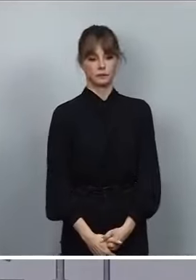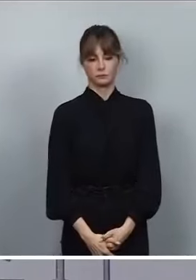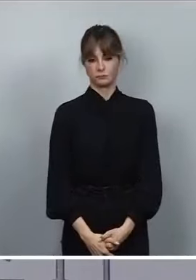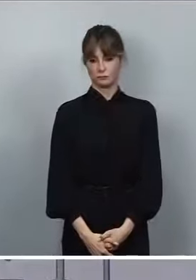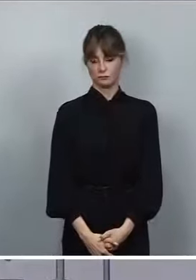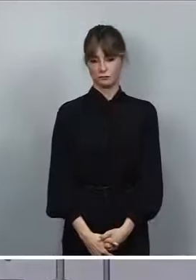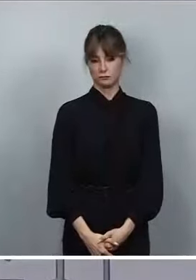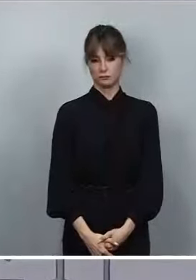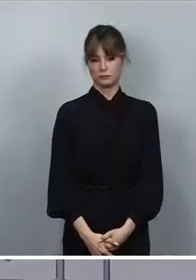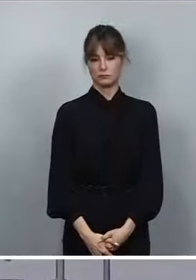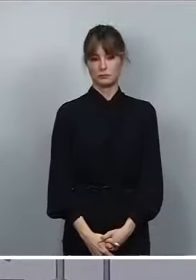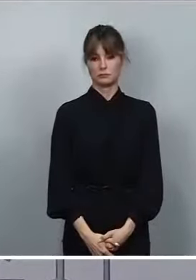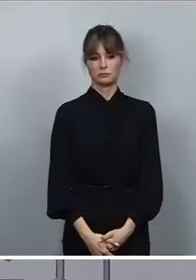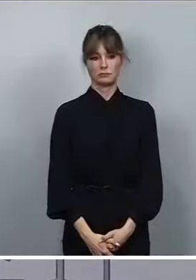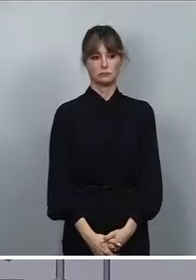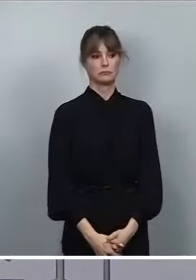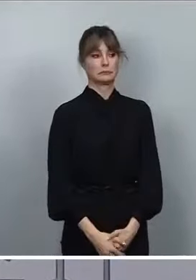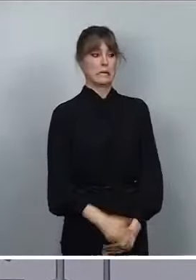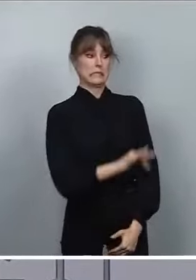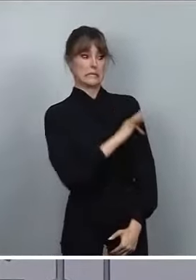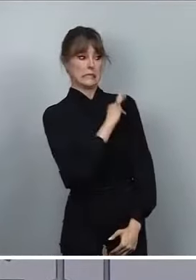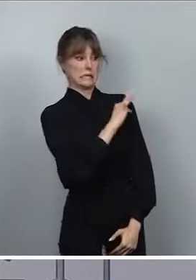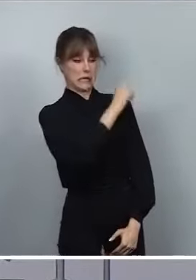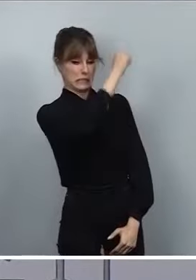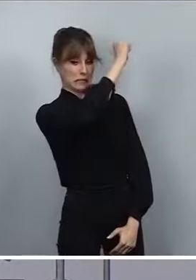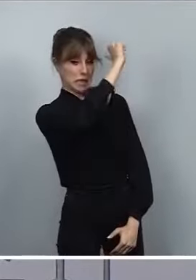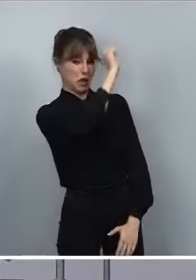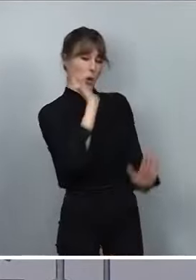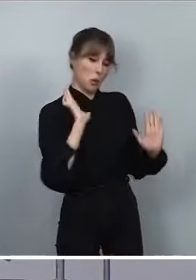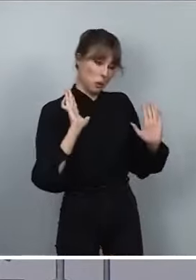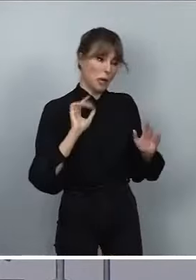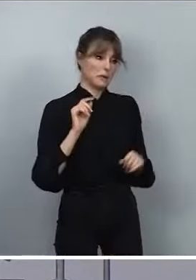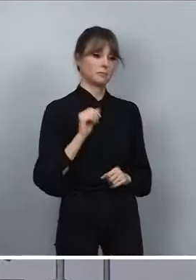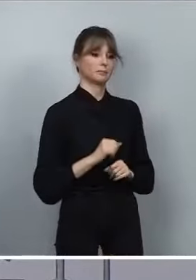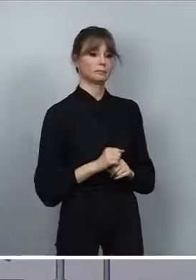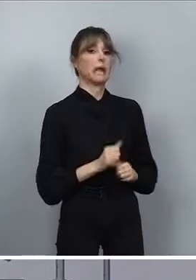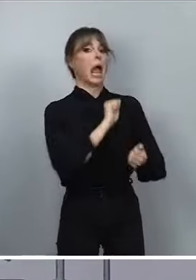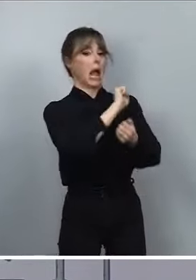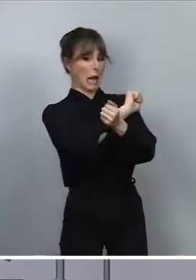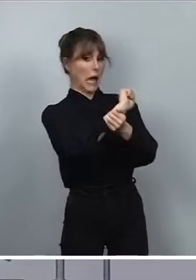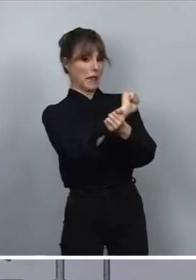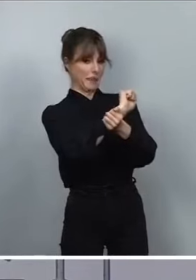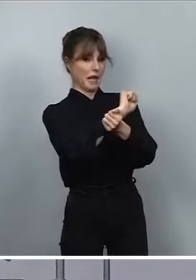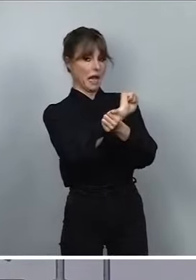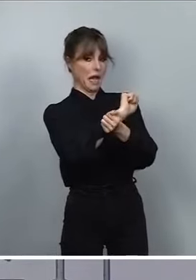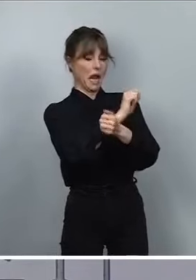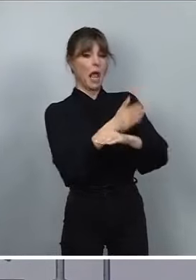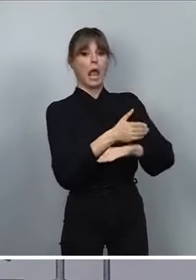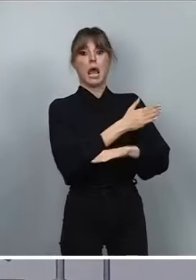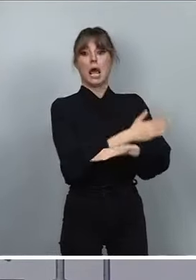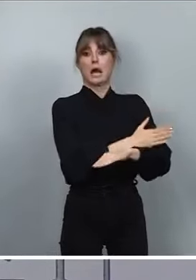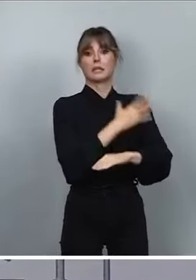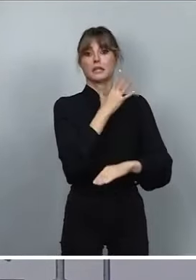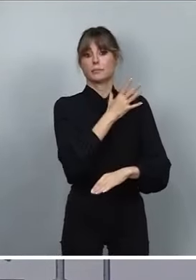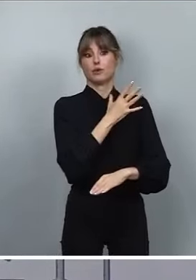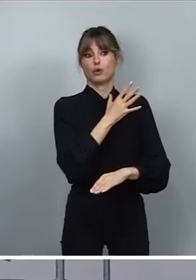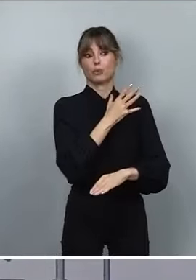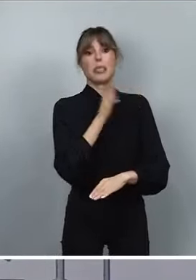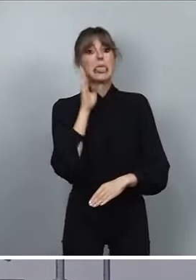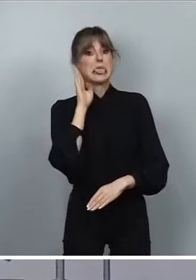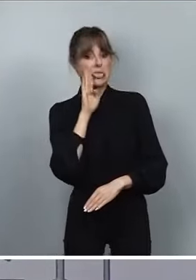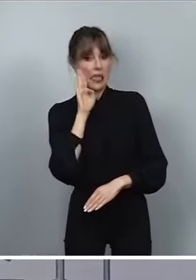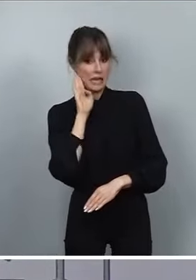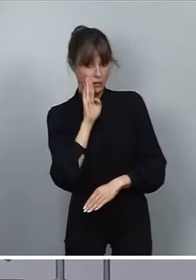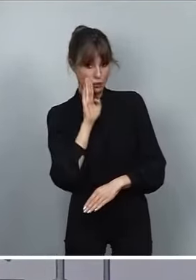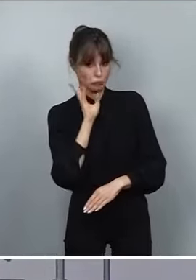Este señor que estaba en la cárcel por la comisión de un presunto delito,